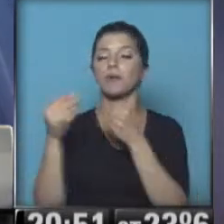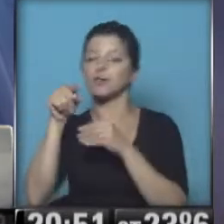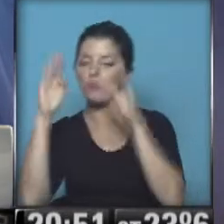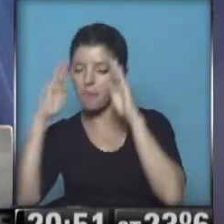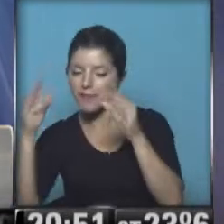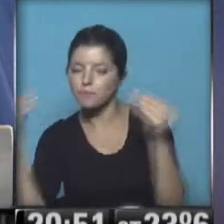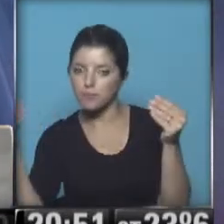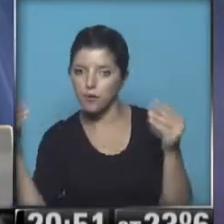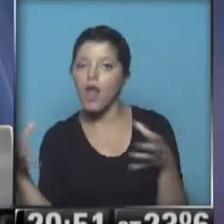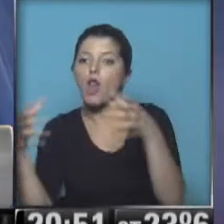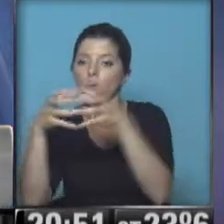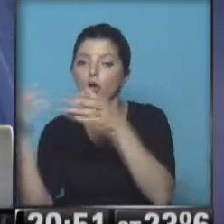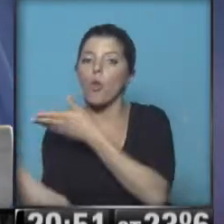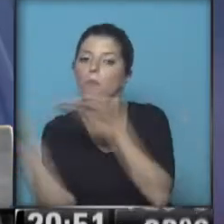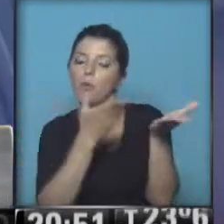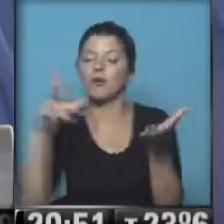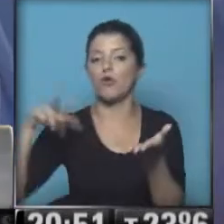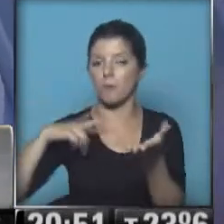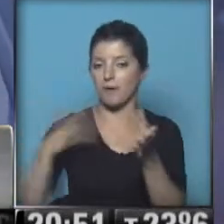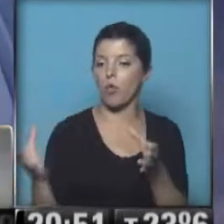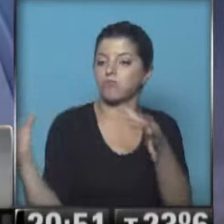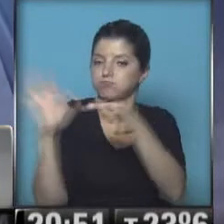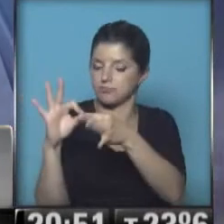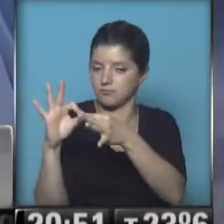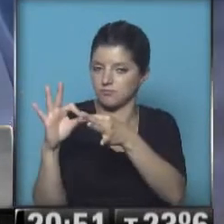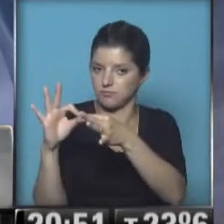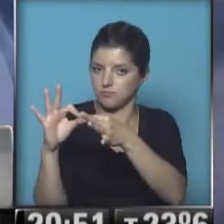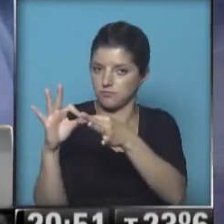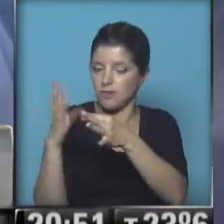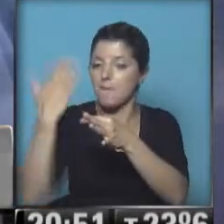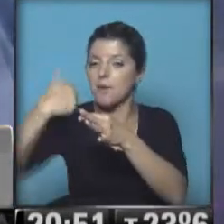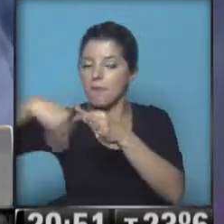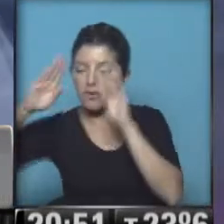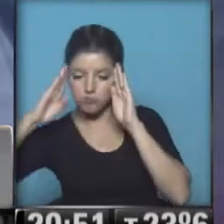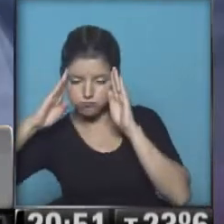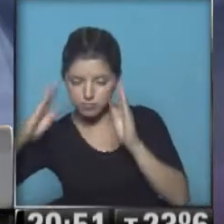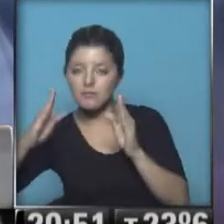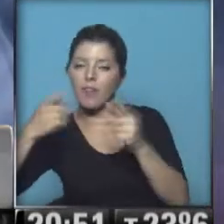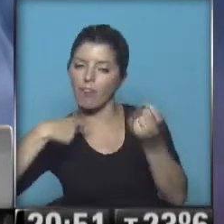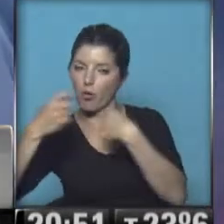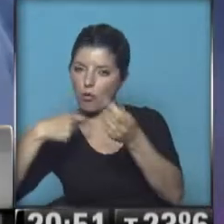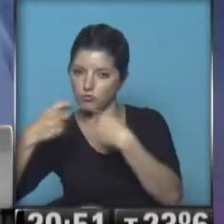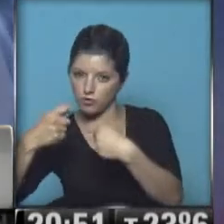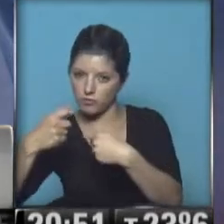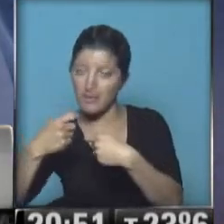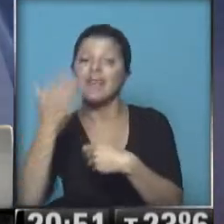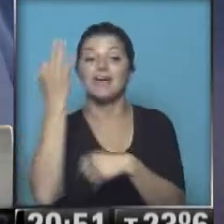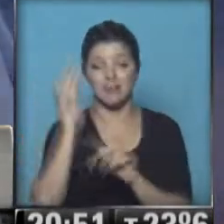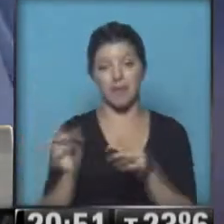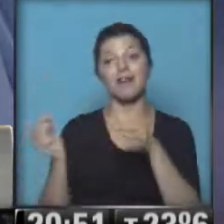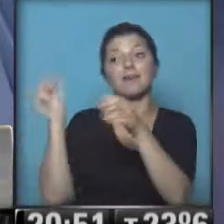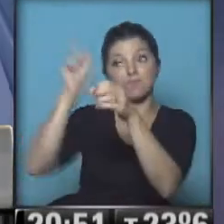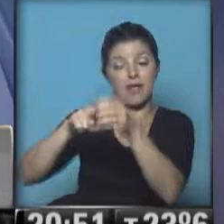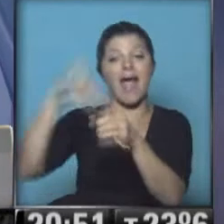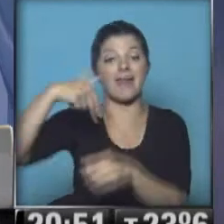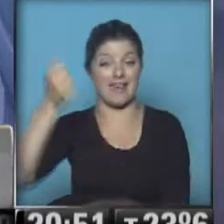unión entre lo público y lo privado y más que nada con miras a hacer negocios y en relación con la NASA. La